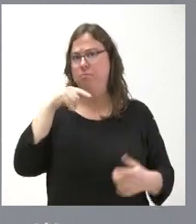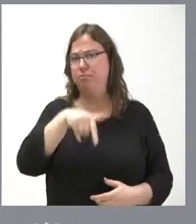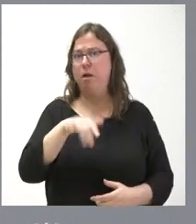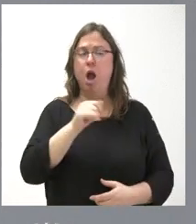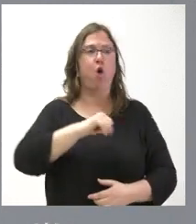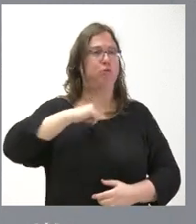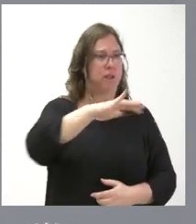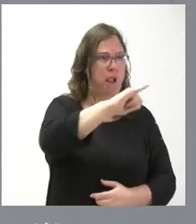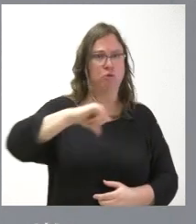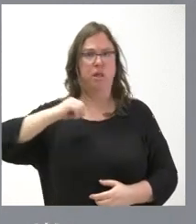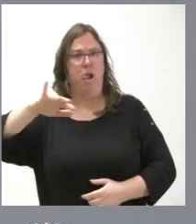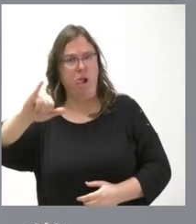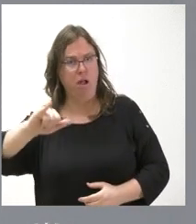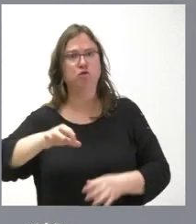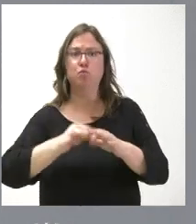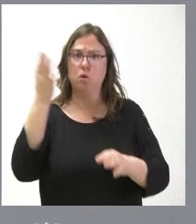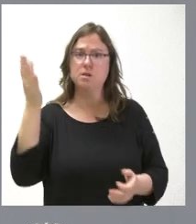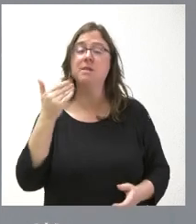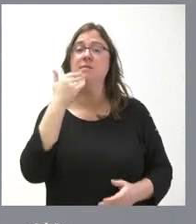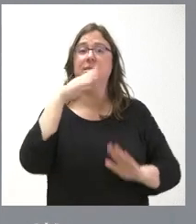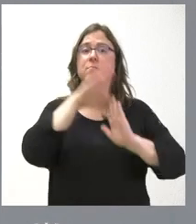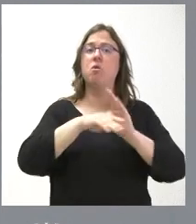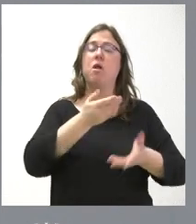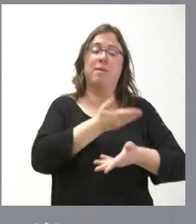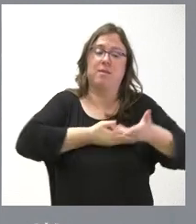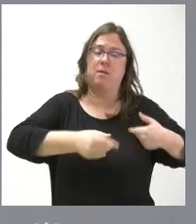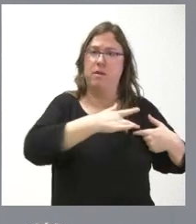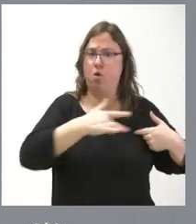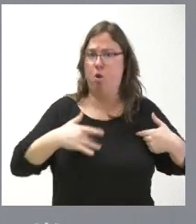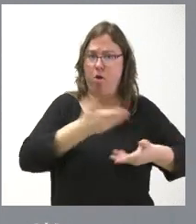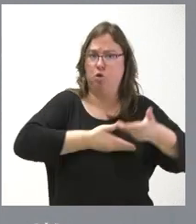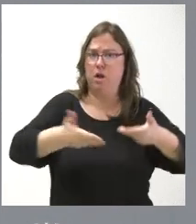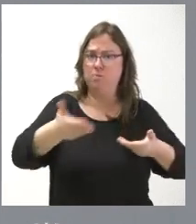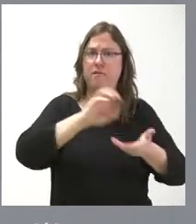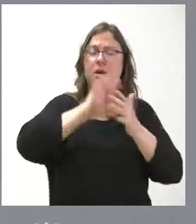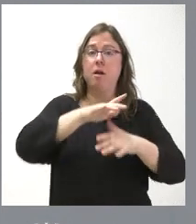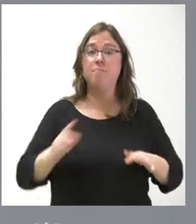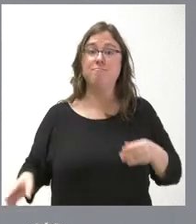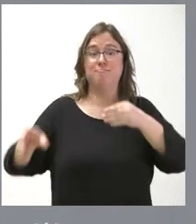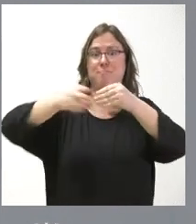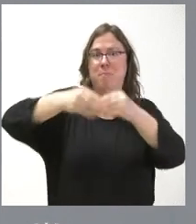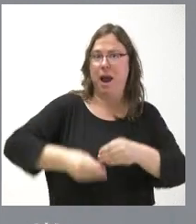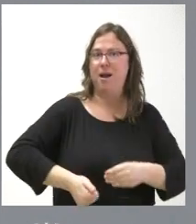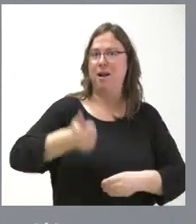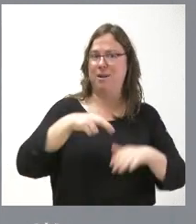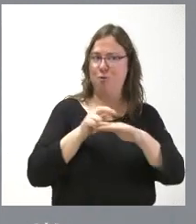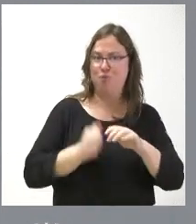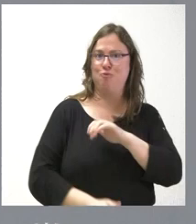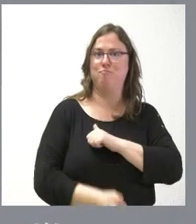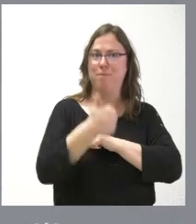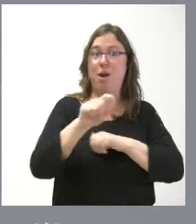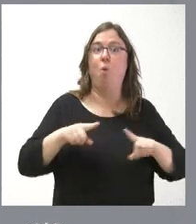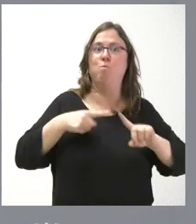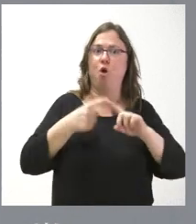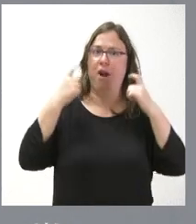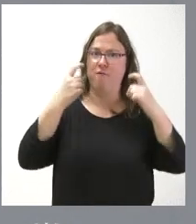hospitales y, por tanto, si al programa de trasplantes de Castilla y León conseguimos unir más recursos, multiplicar